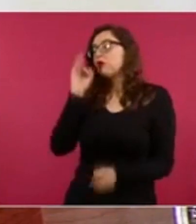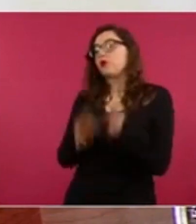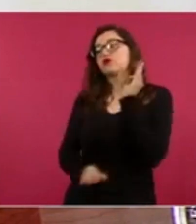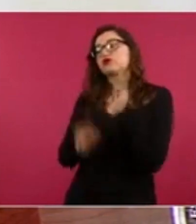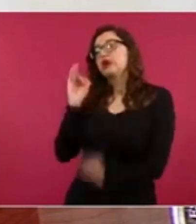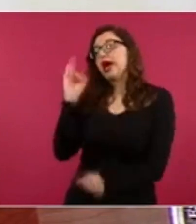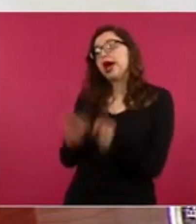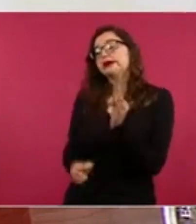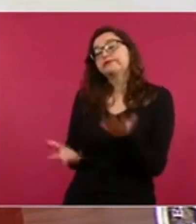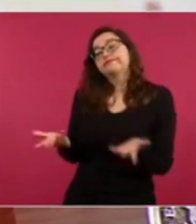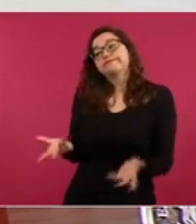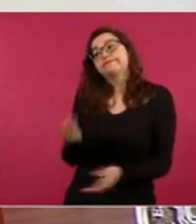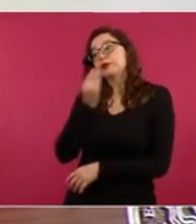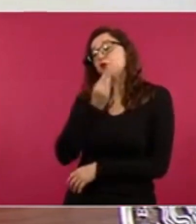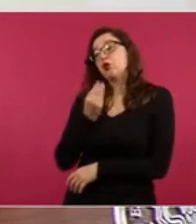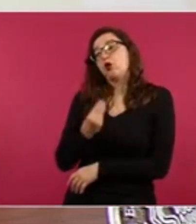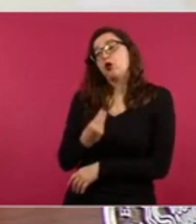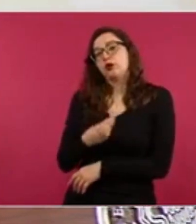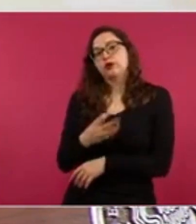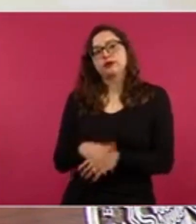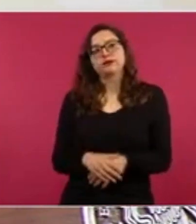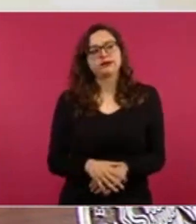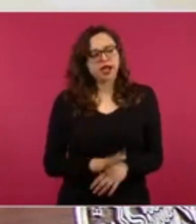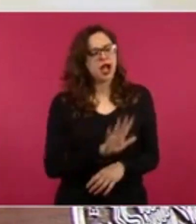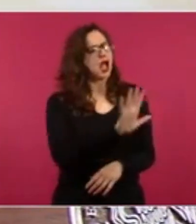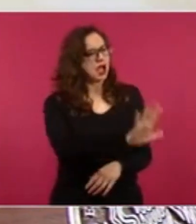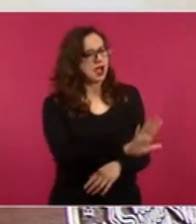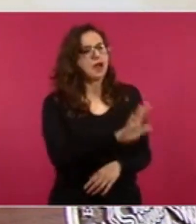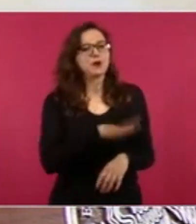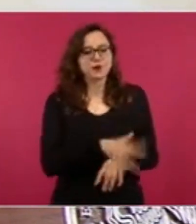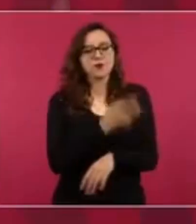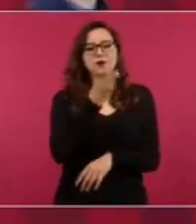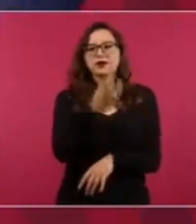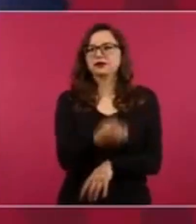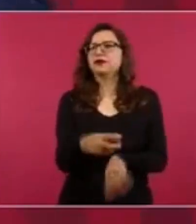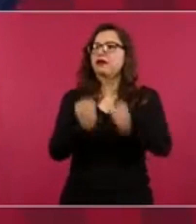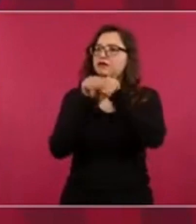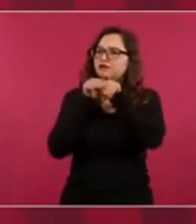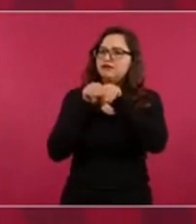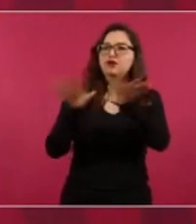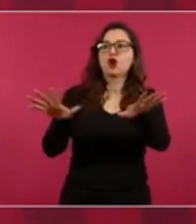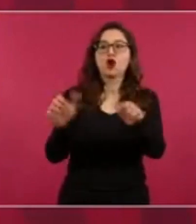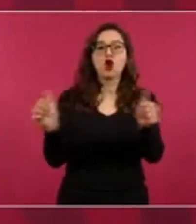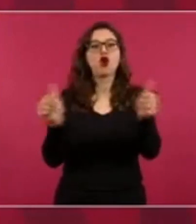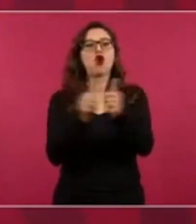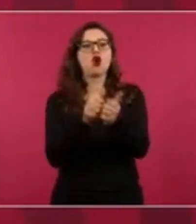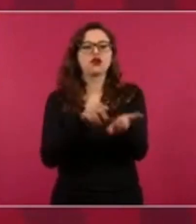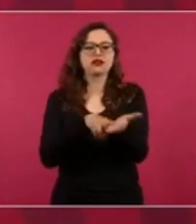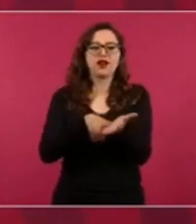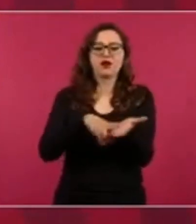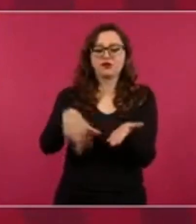pero en el informe de la comisión, que lo trabajó durante